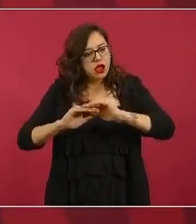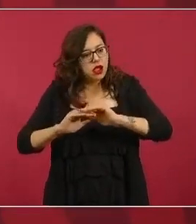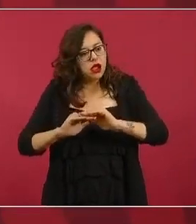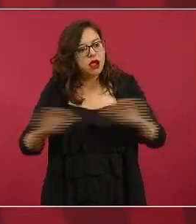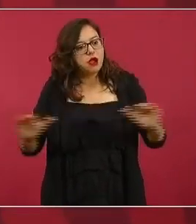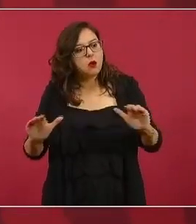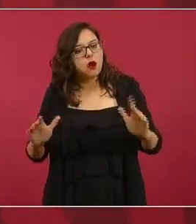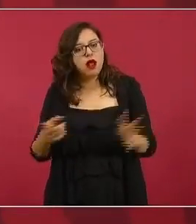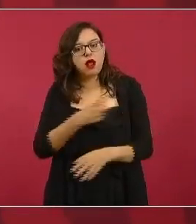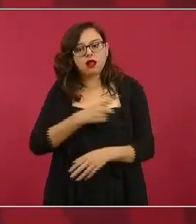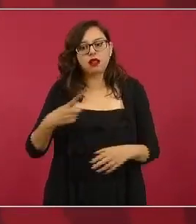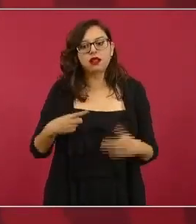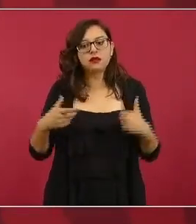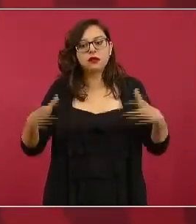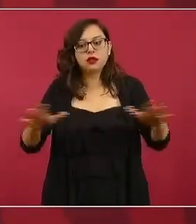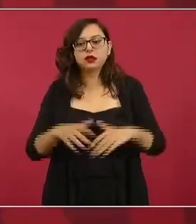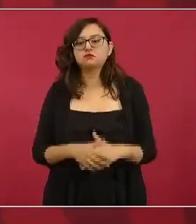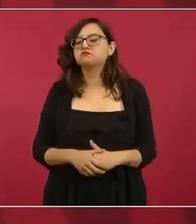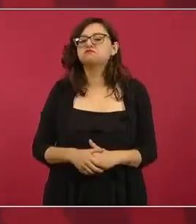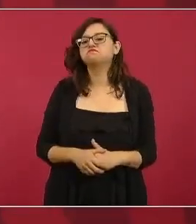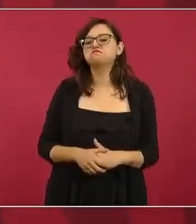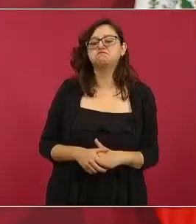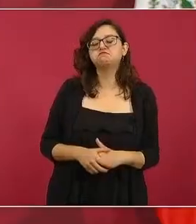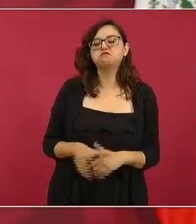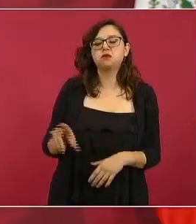que la igualdad de género